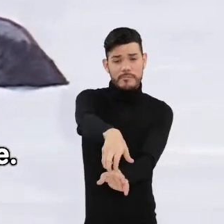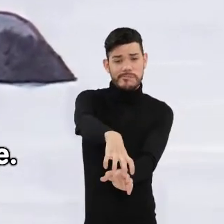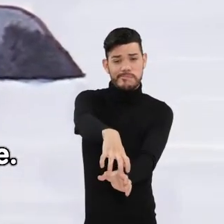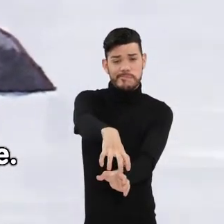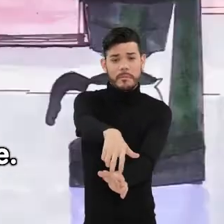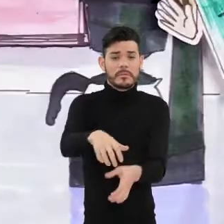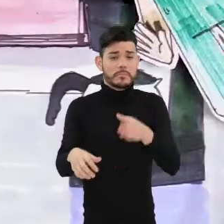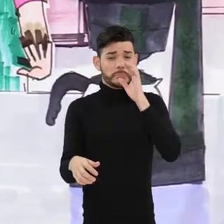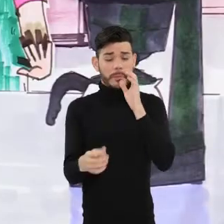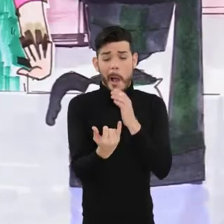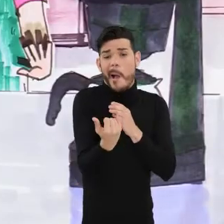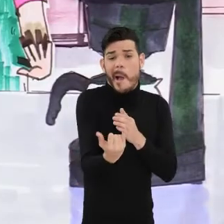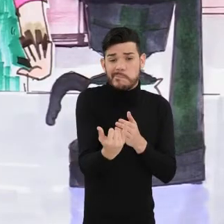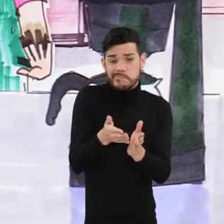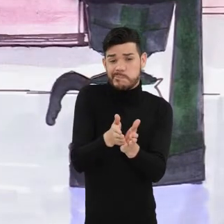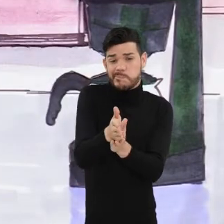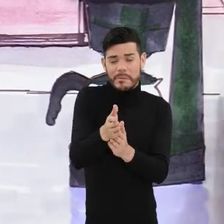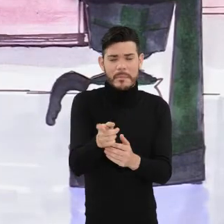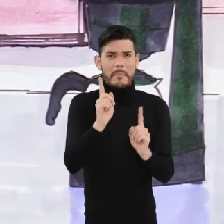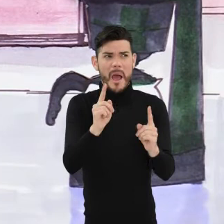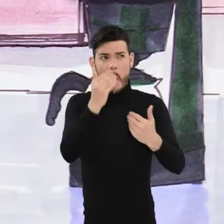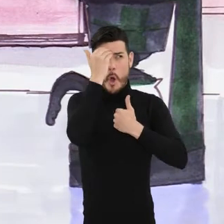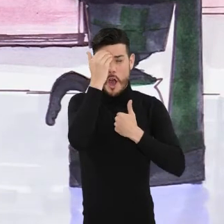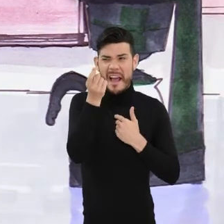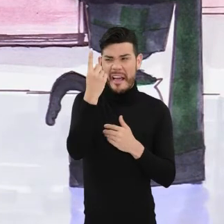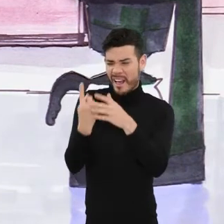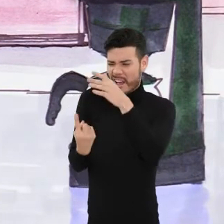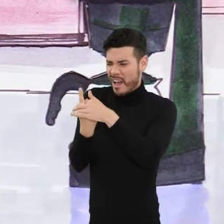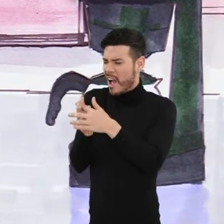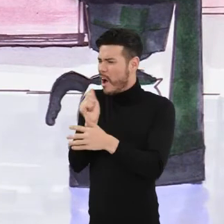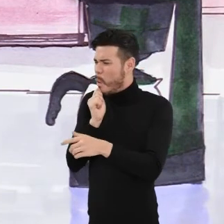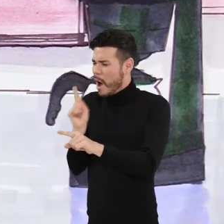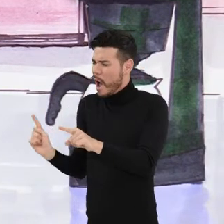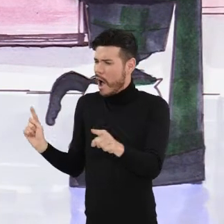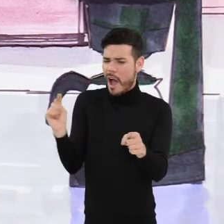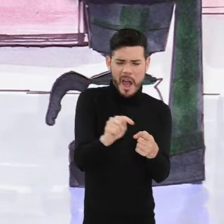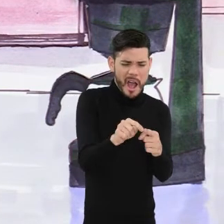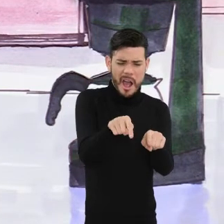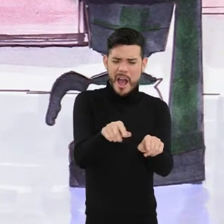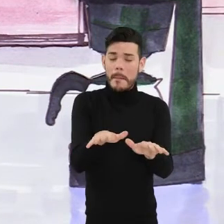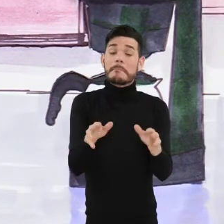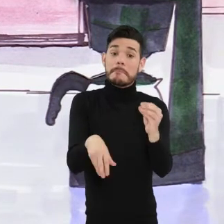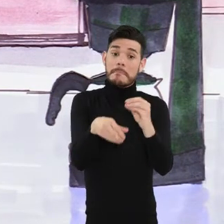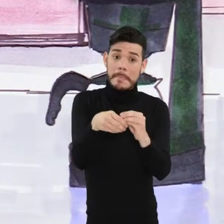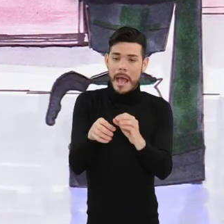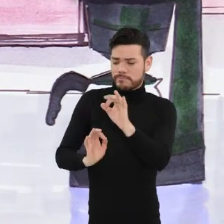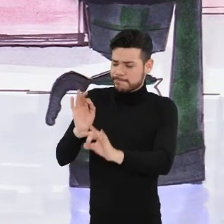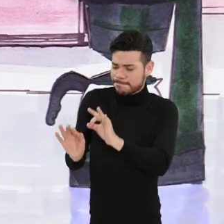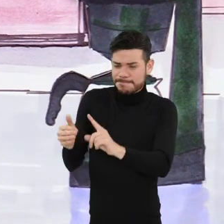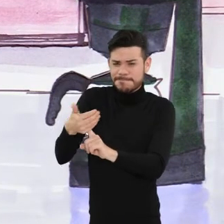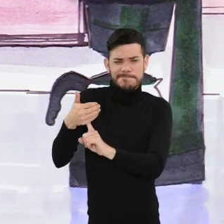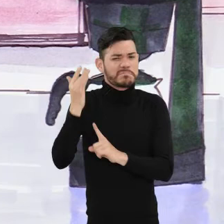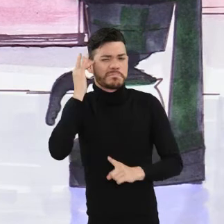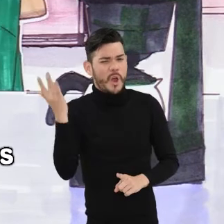allí, disponible. Quizás eso nos hace olvidar de dónde viene el agua, el camino que recorre para llegar a nosotros y, sobre todo, por qué tenemos